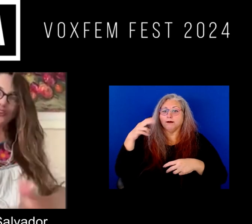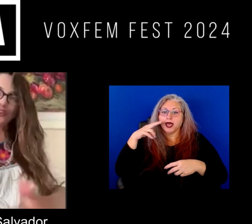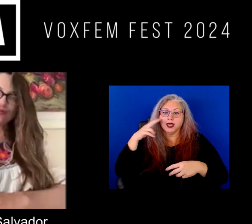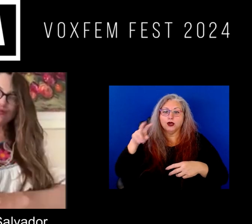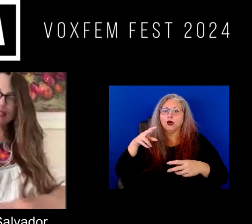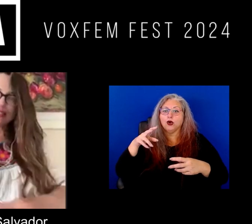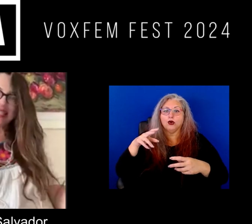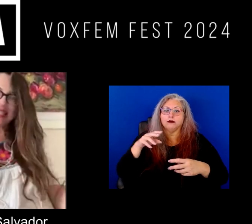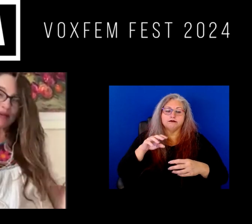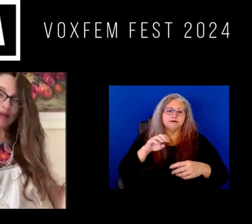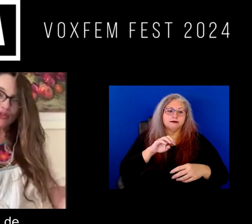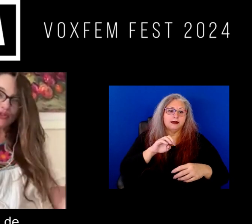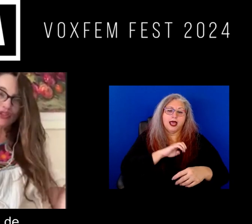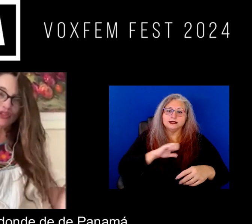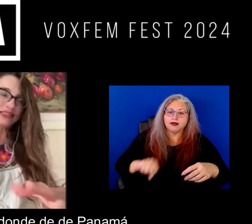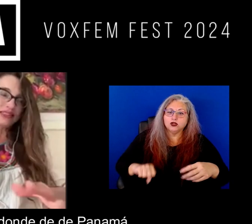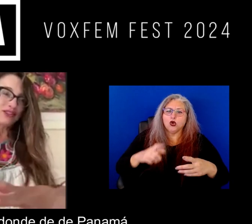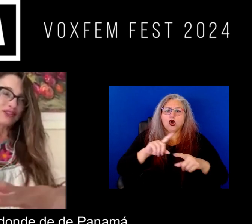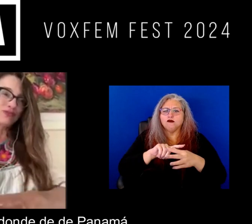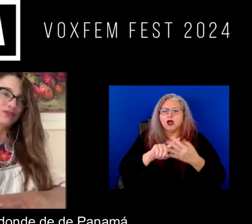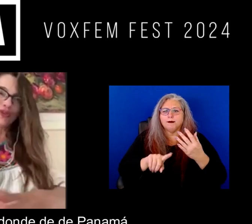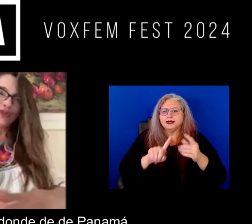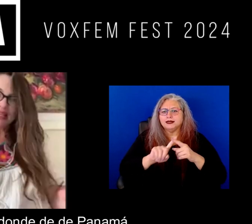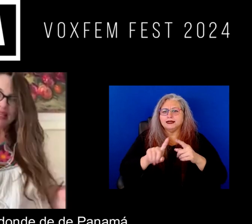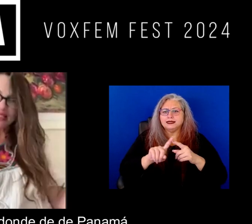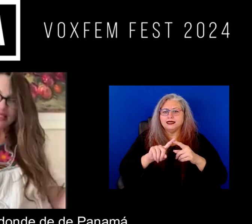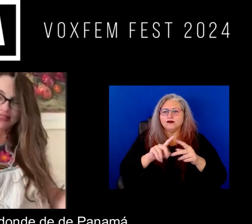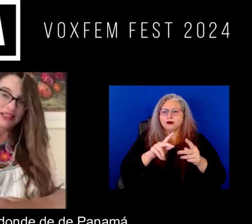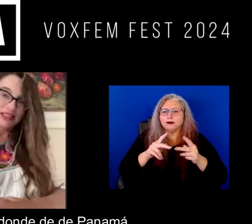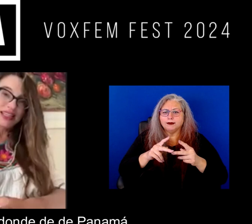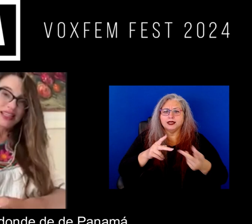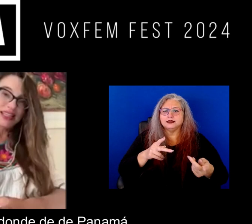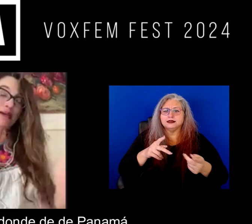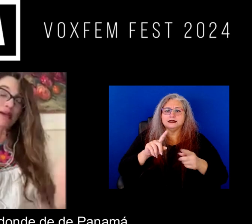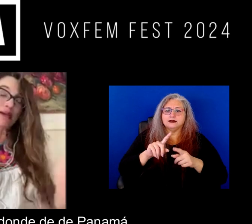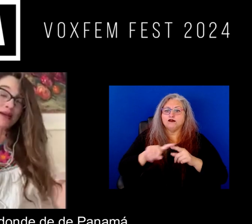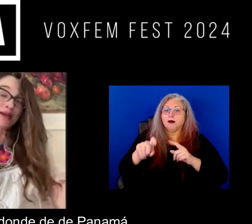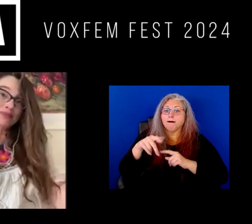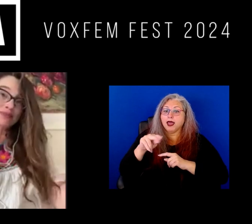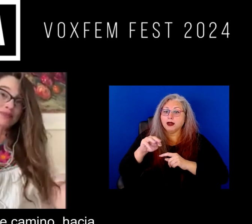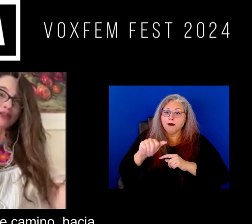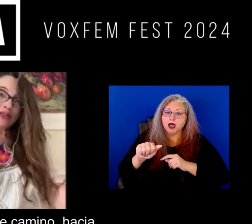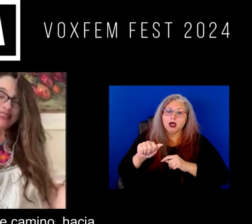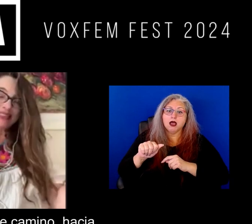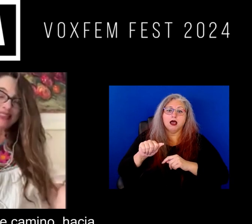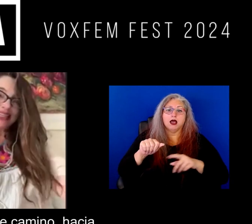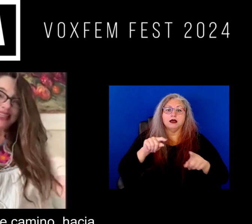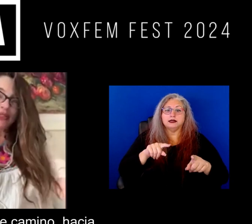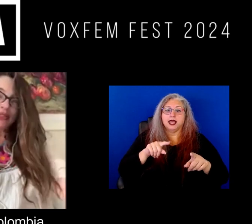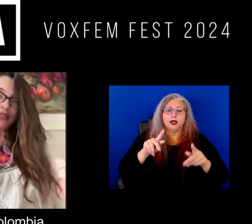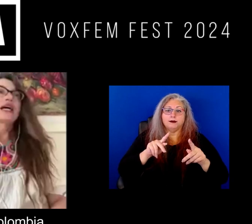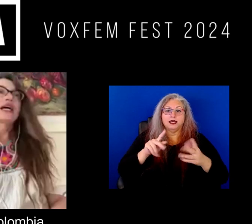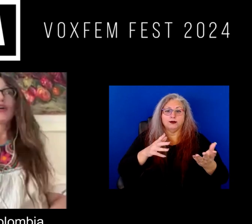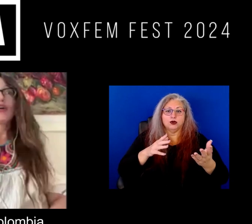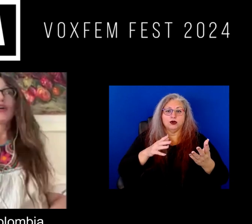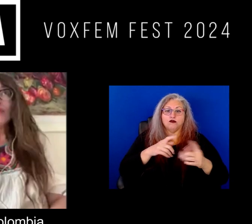del Salvador de todos los países donde de Panamá que están de